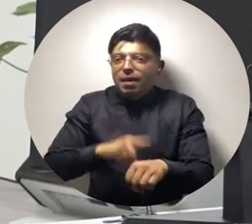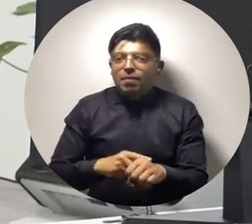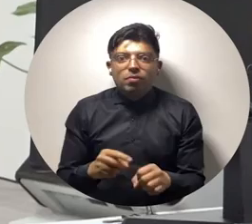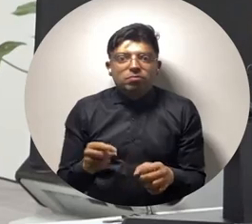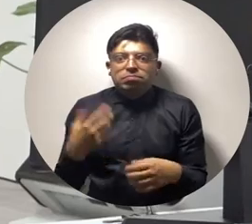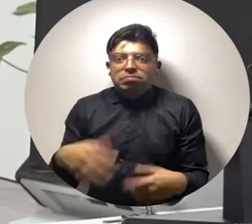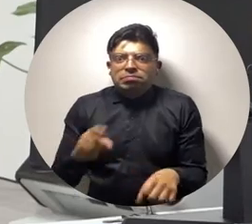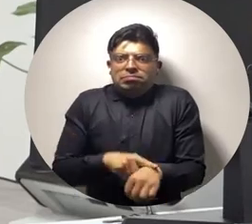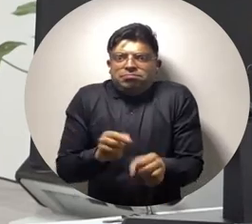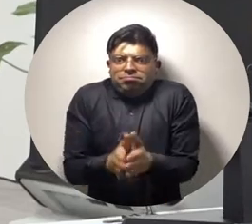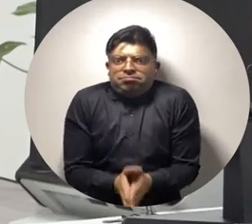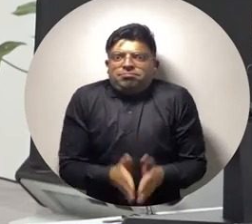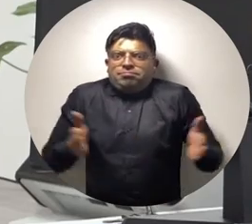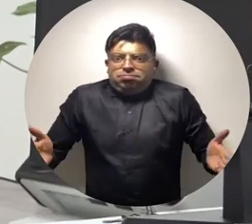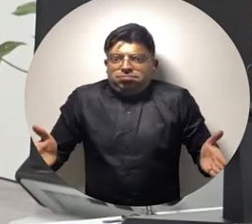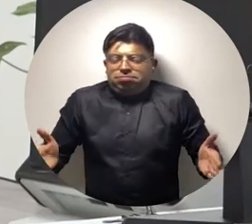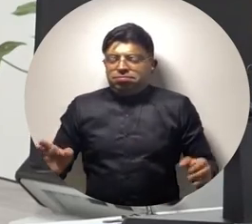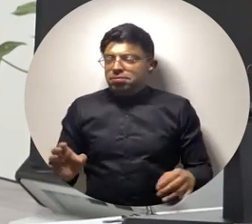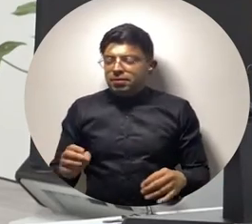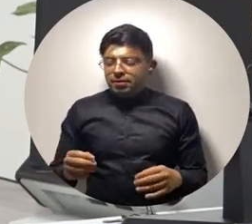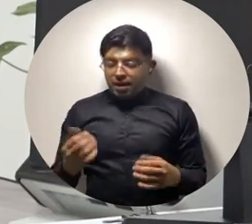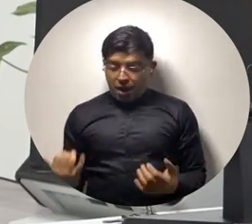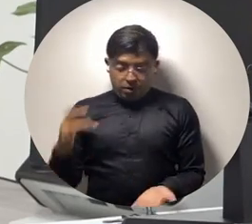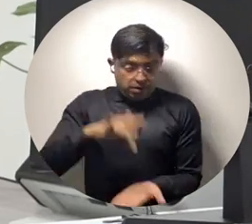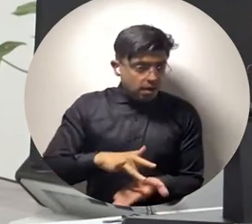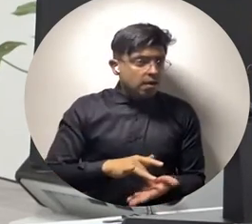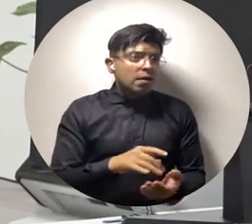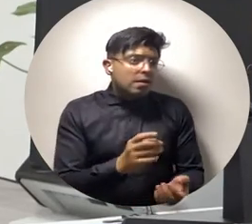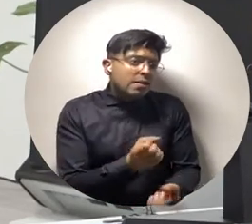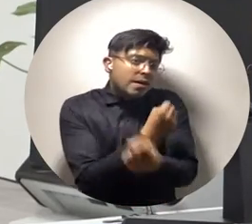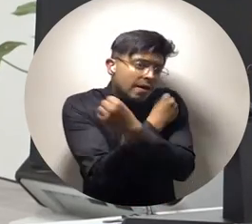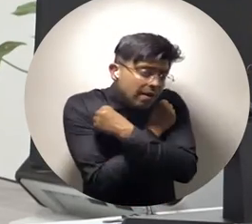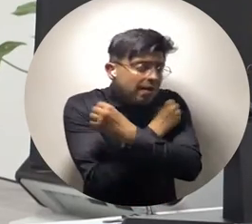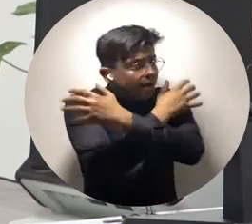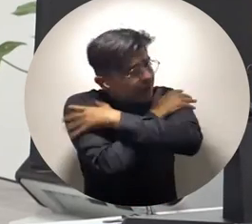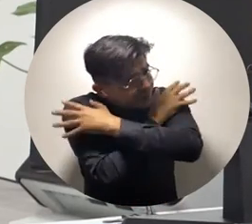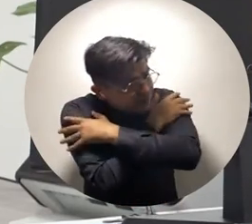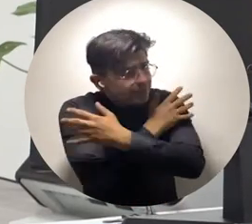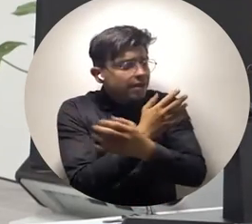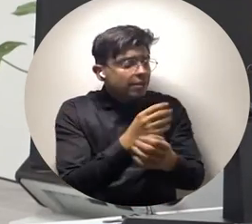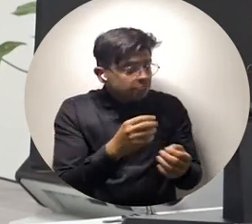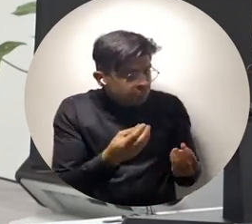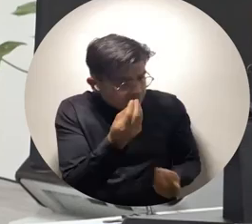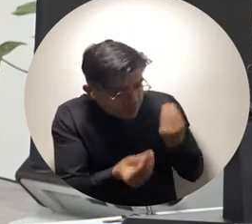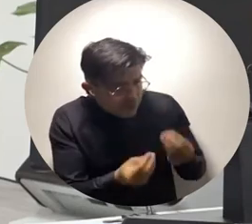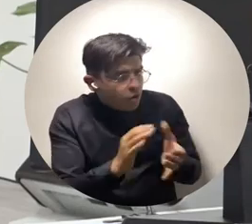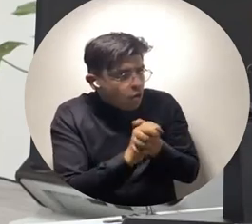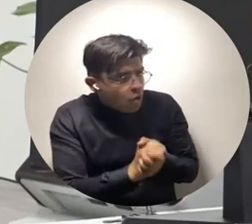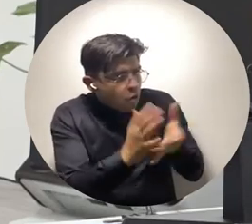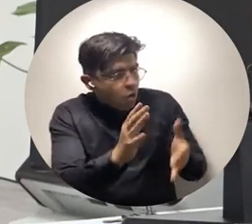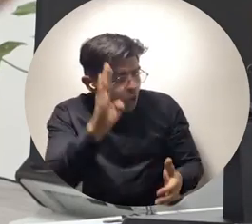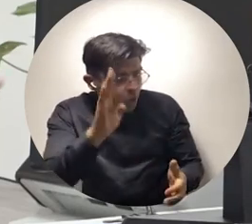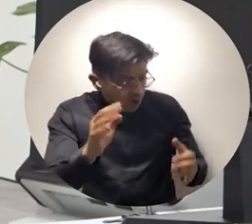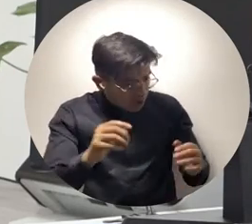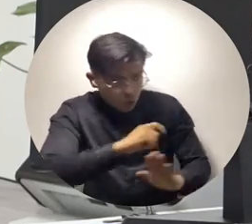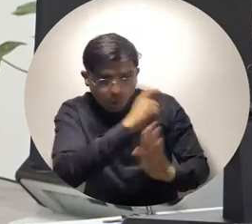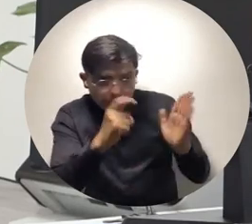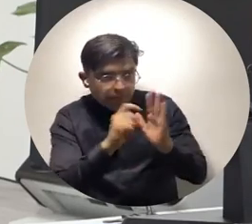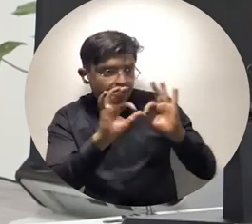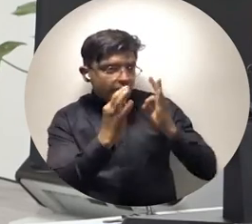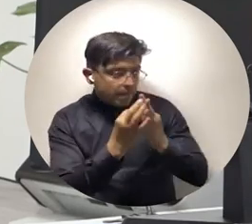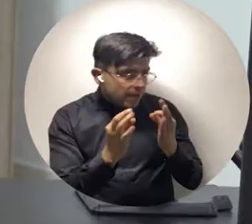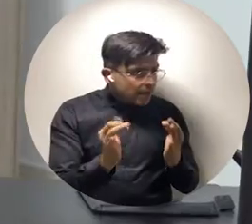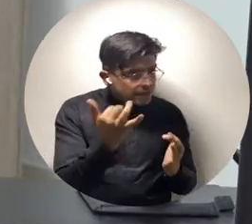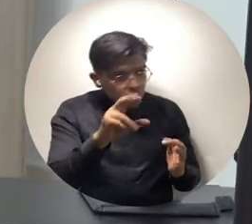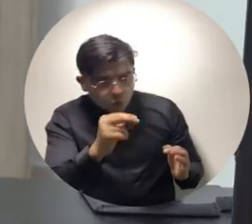tiempo lo que a uno le queda es como abrazar a esa persona, saludarle, preguntarle qué has hecho, estás completa, o sea, tienes tu